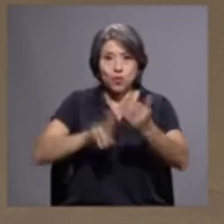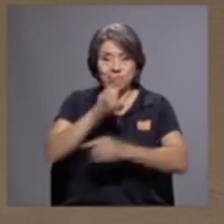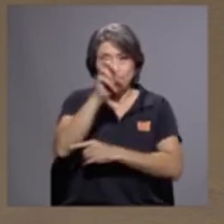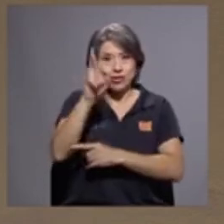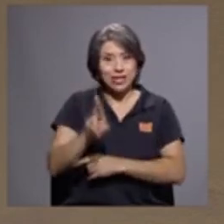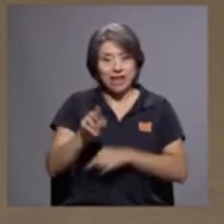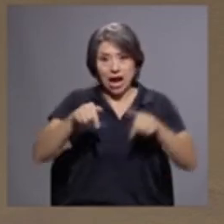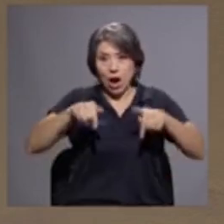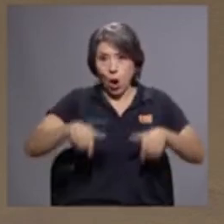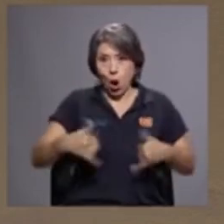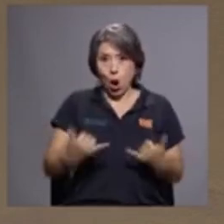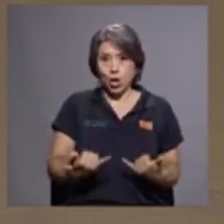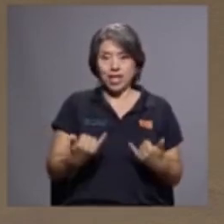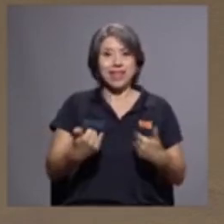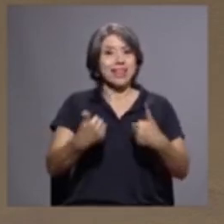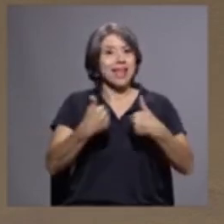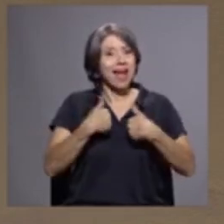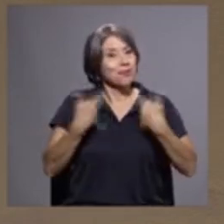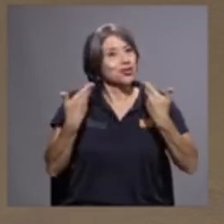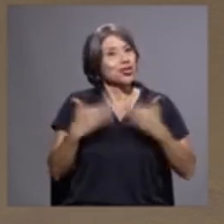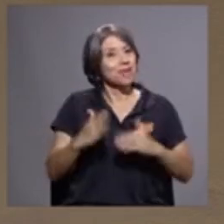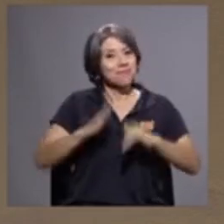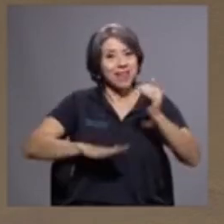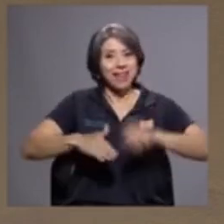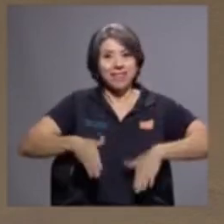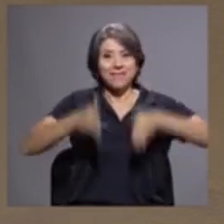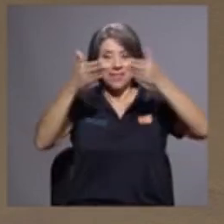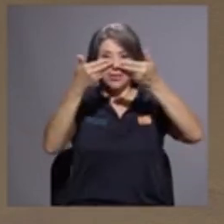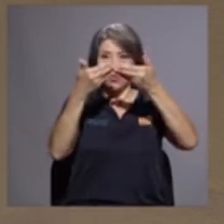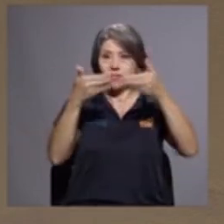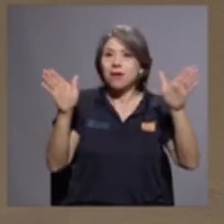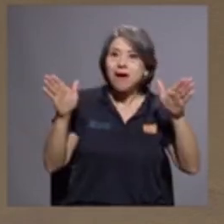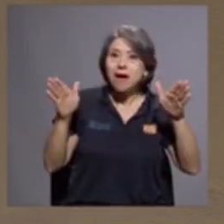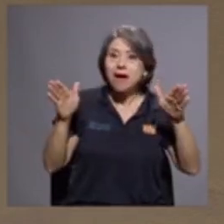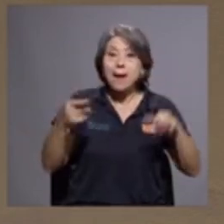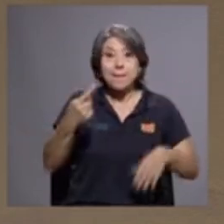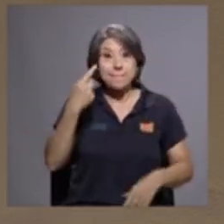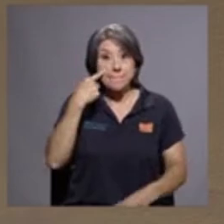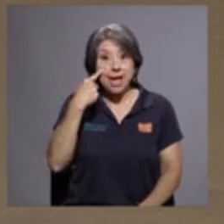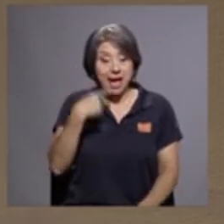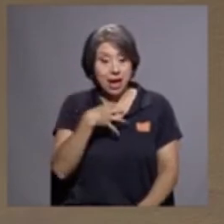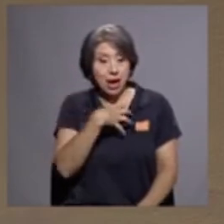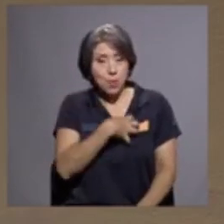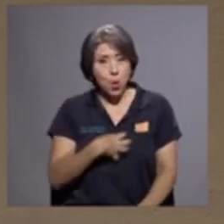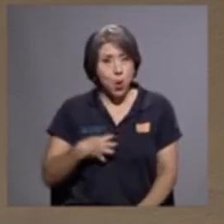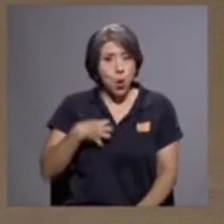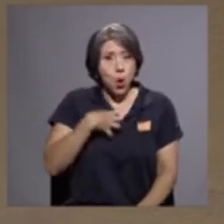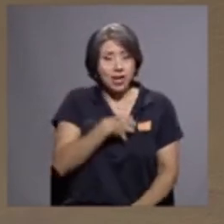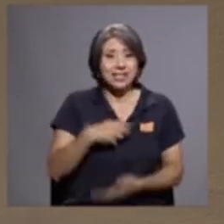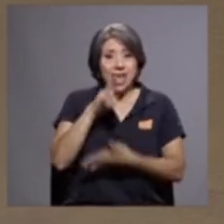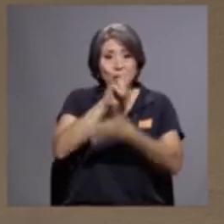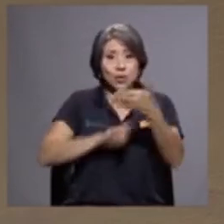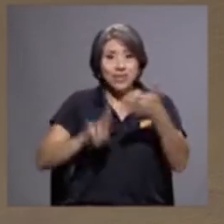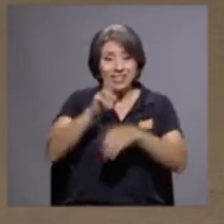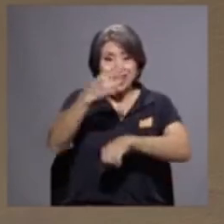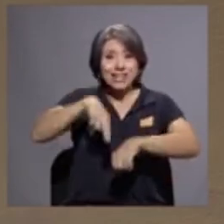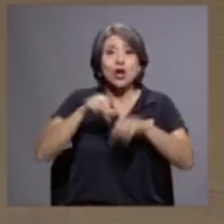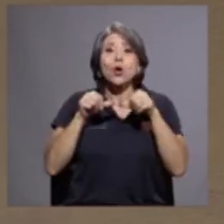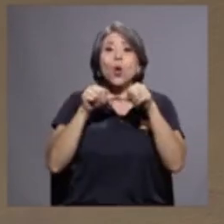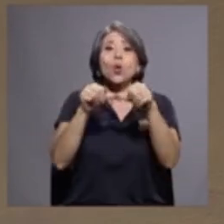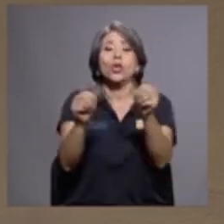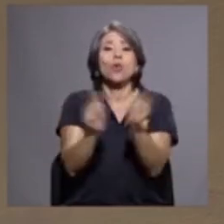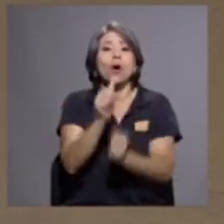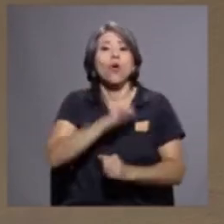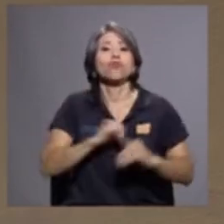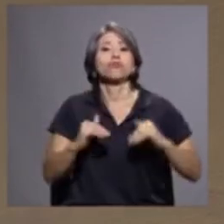hoy tengamos una entrega de un edificio. Vea que la molestia en la Universidad Nacional continúa con don Alberto. Ayer